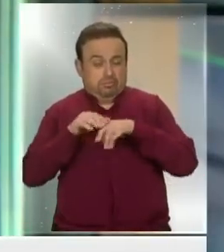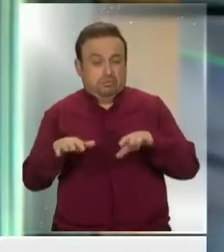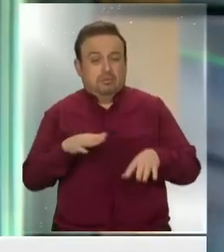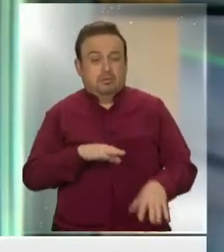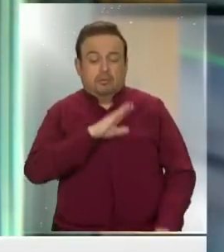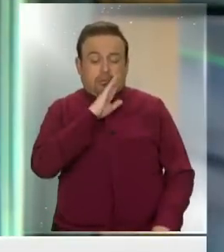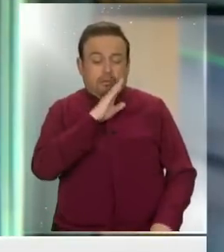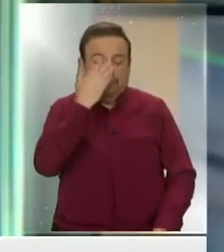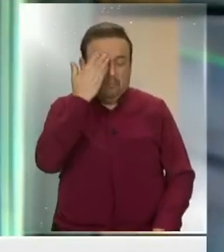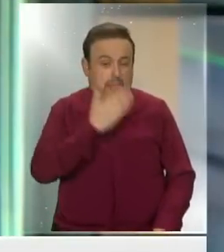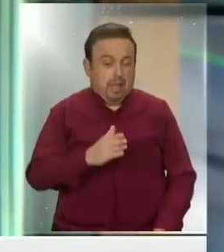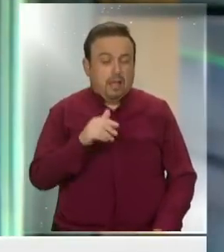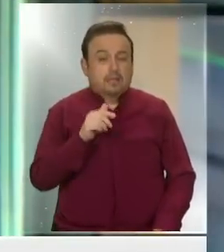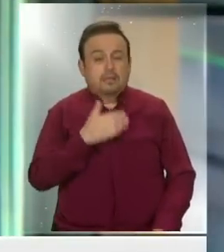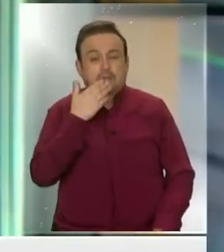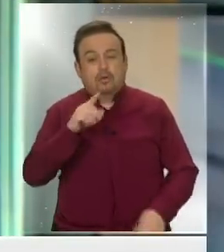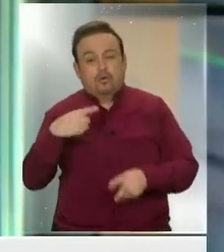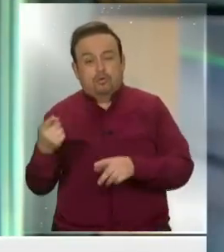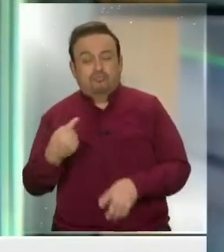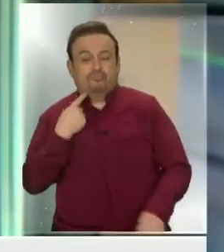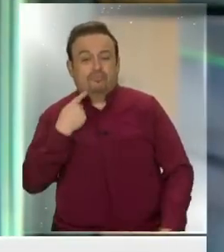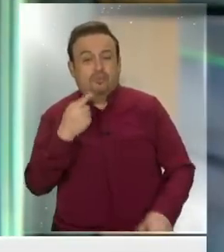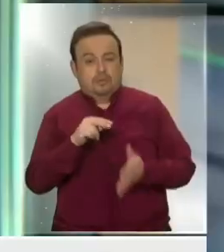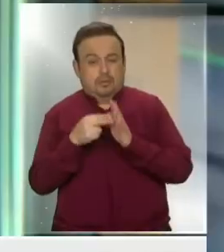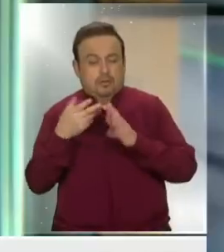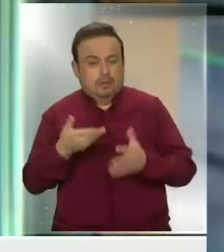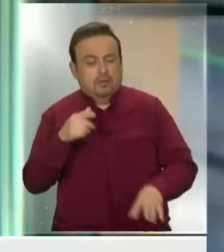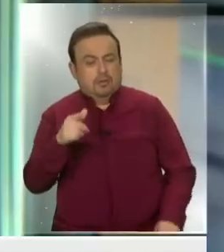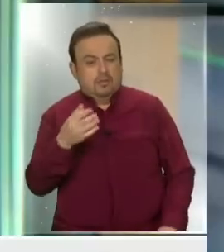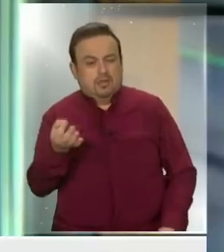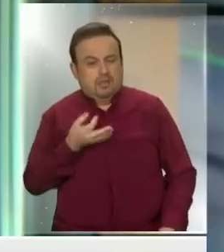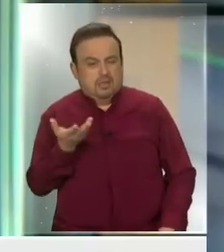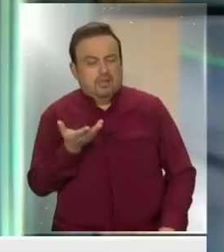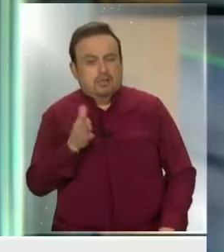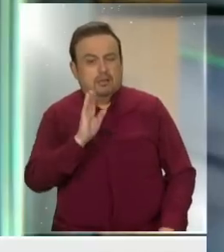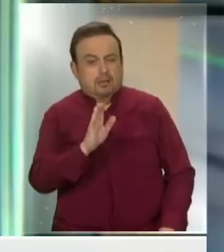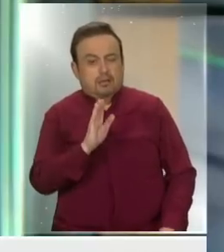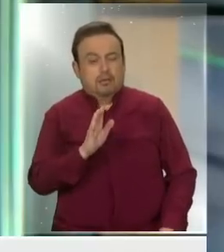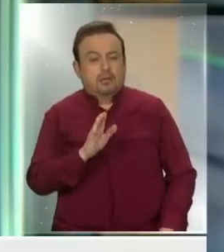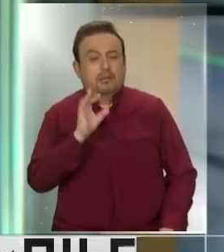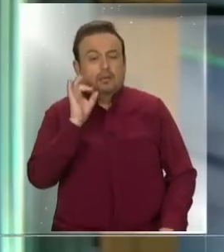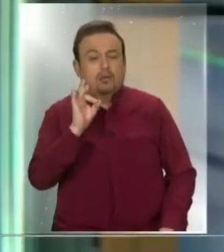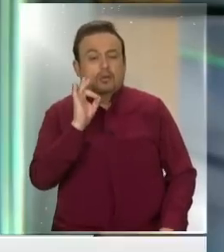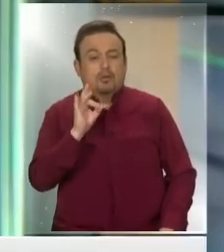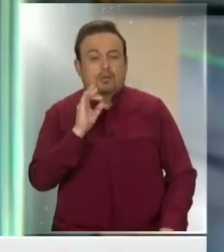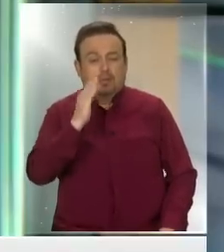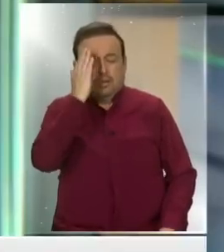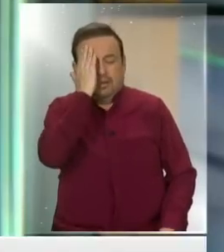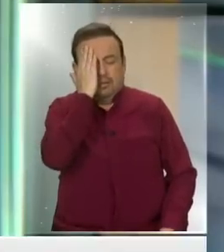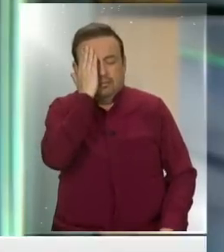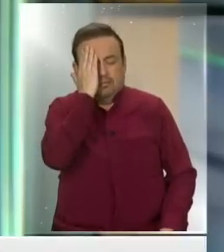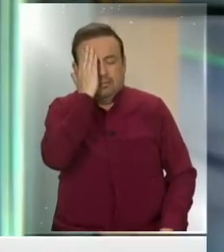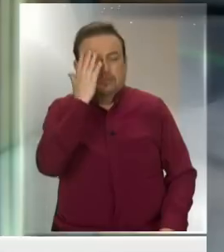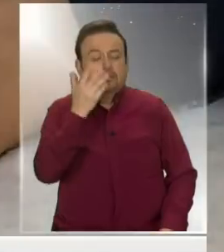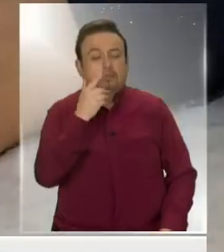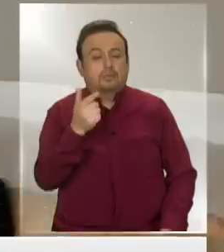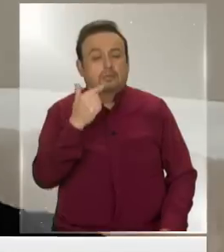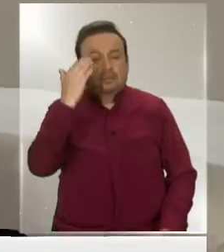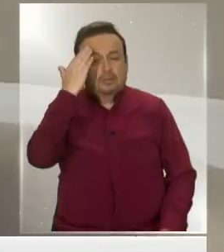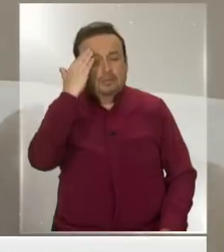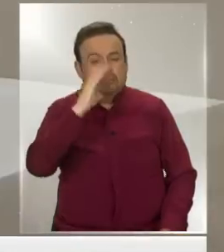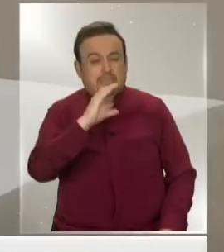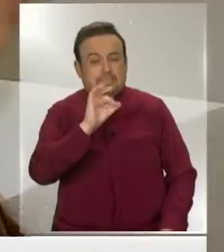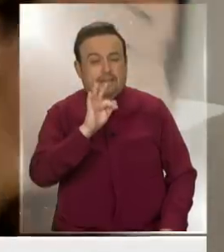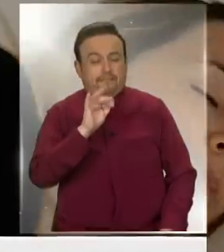mal dormir trae aparejado también una consecuencia que vamos a conectar justamente con lo que viene. Con los dolores de cabeza, las cefaleas